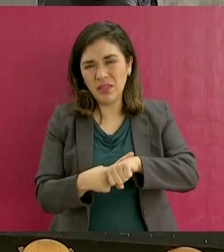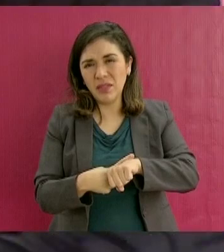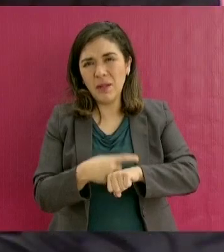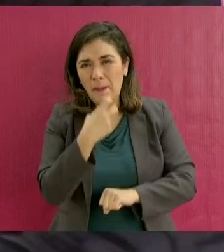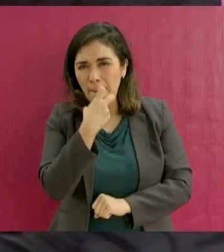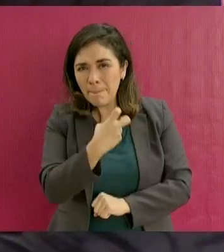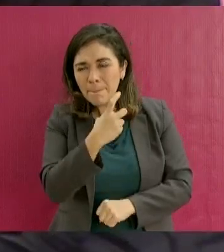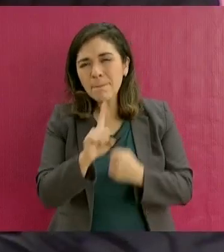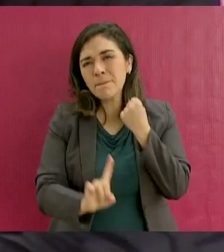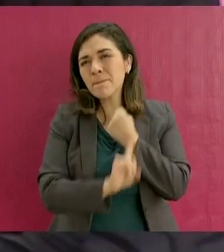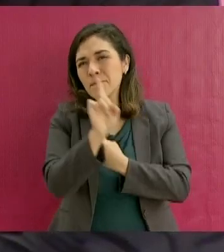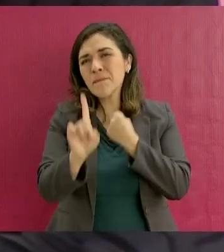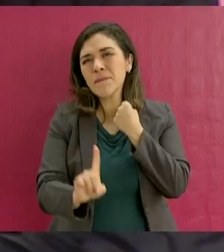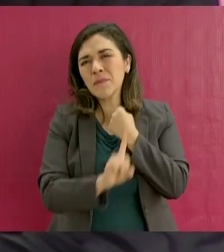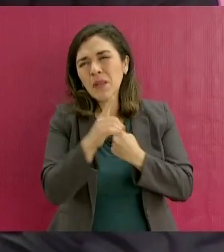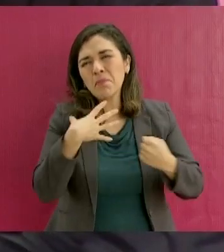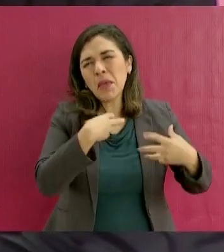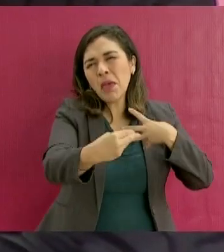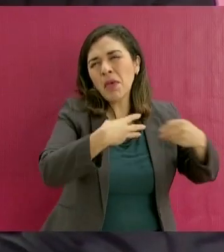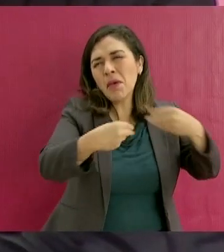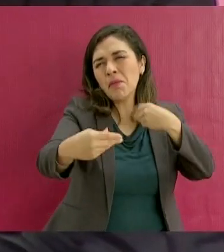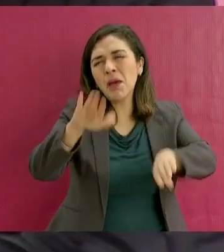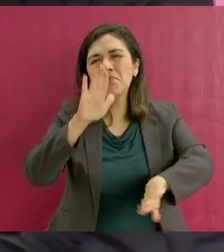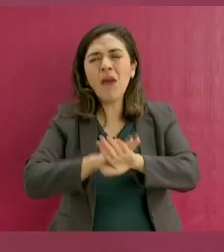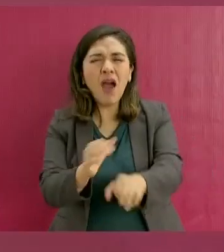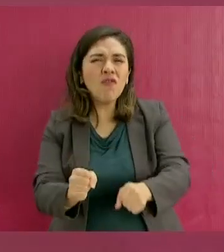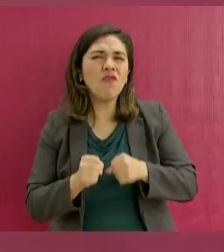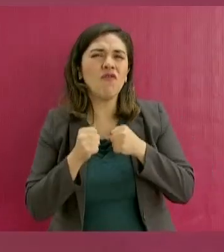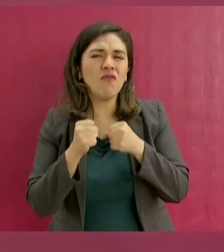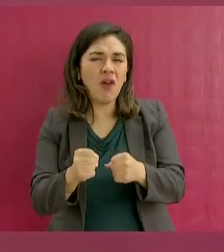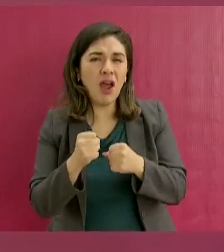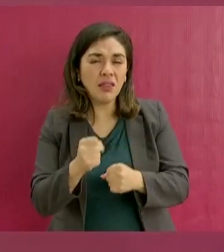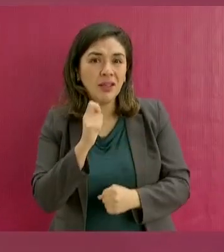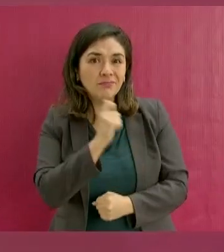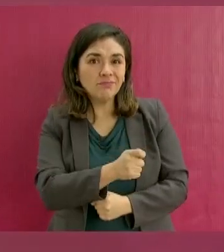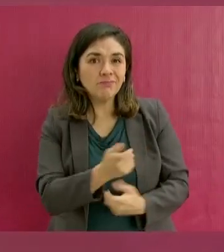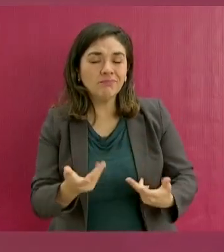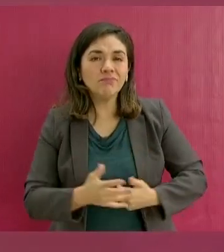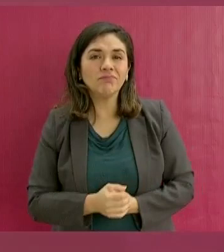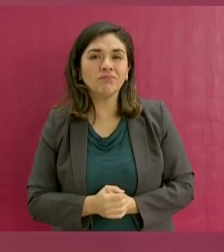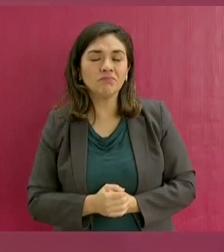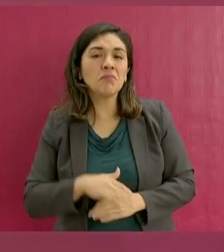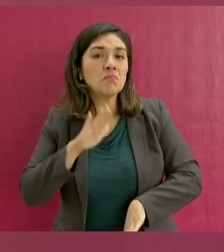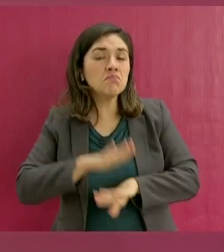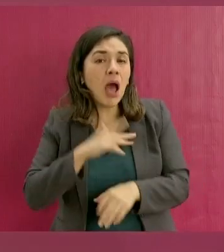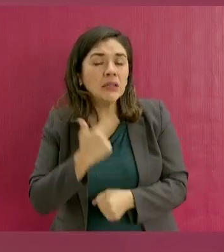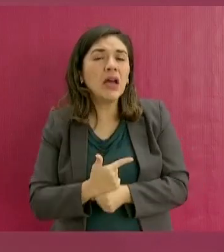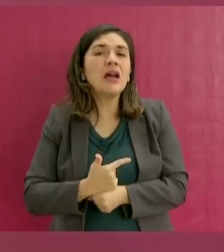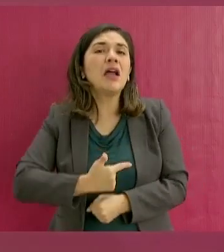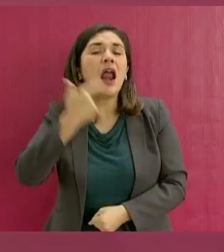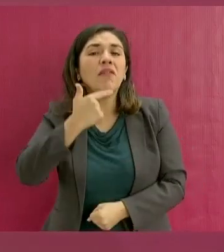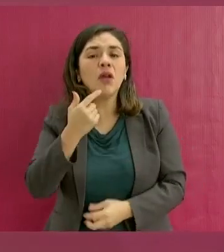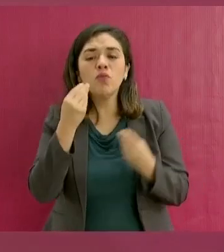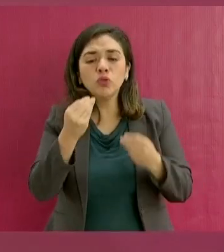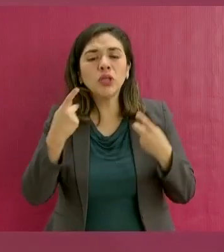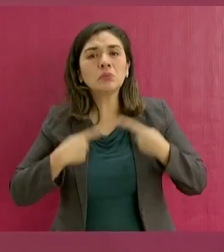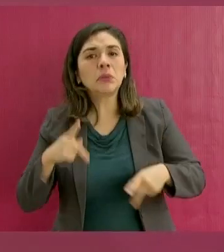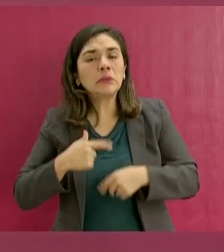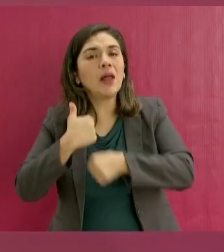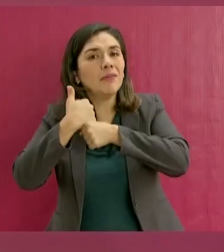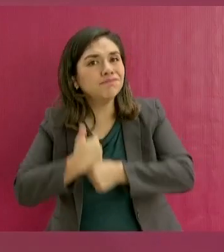pandemia que ha afectado a muchos,